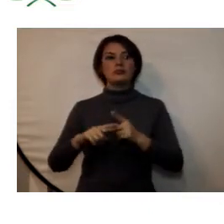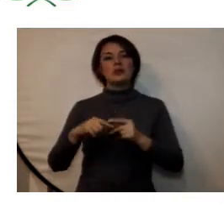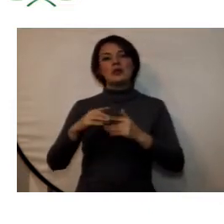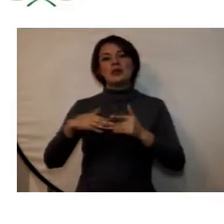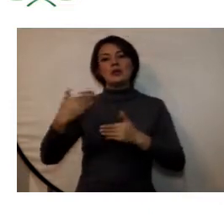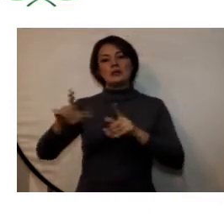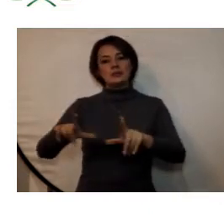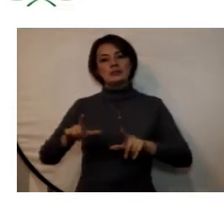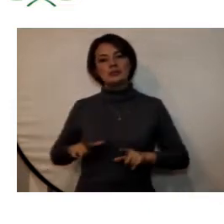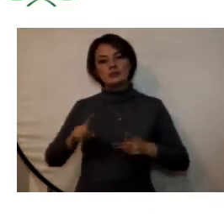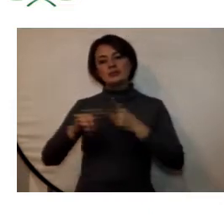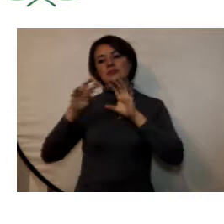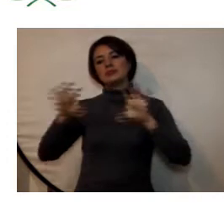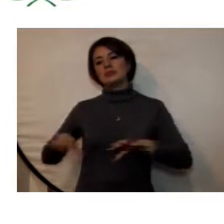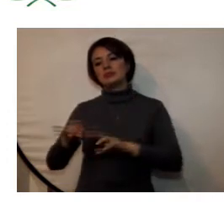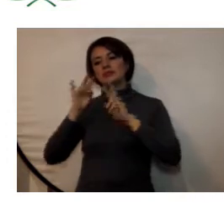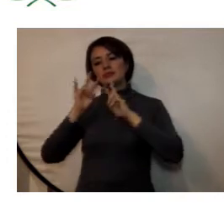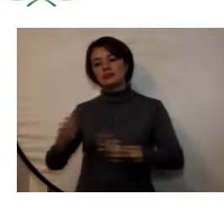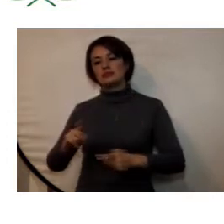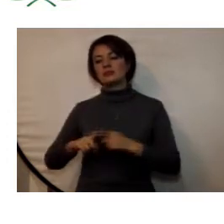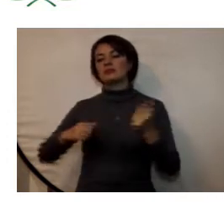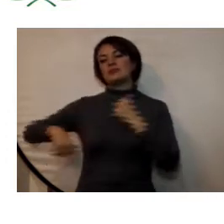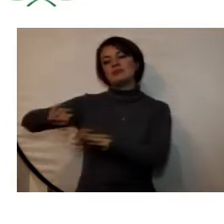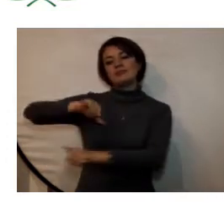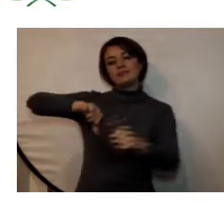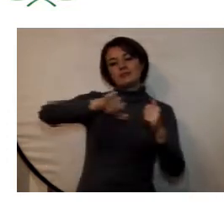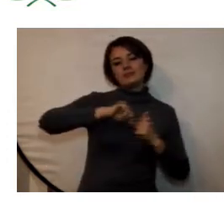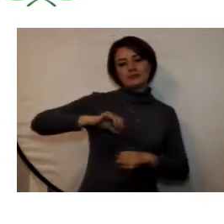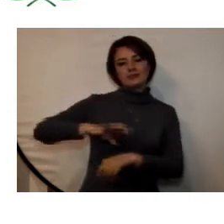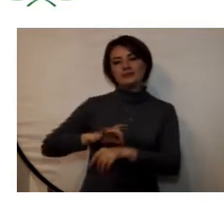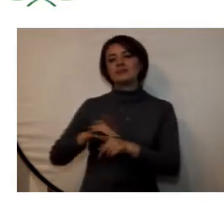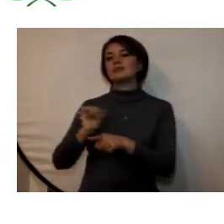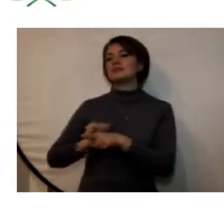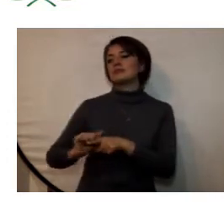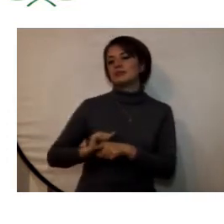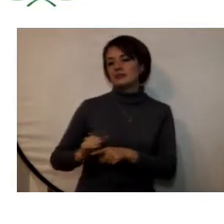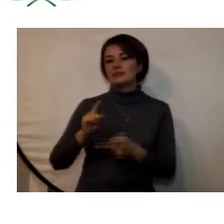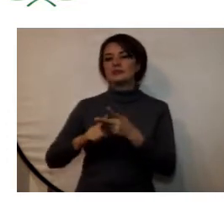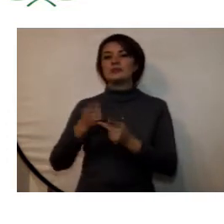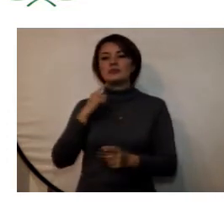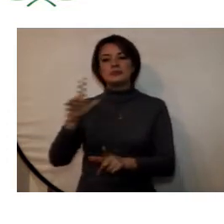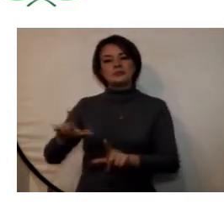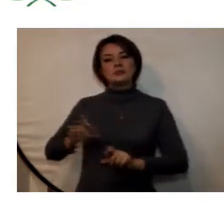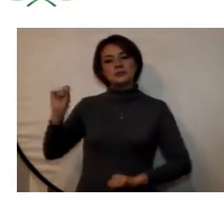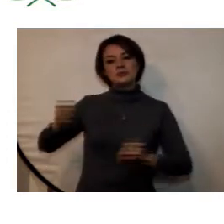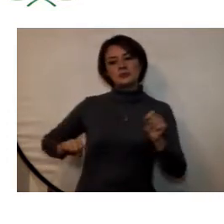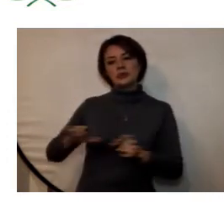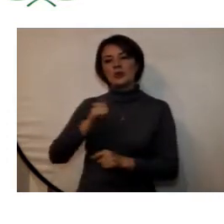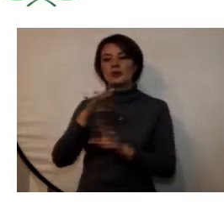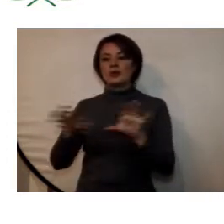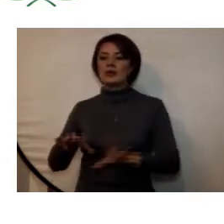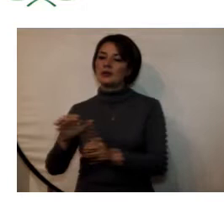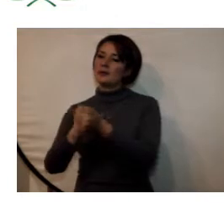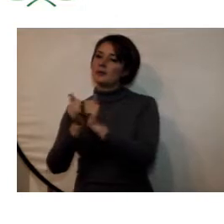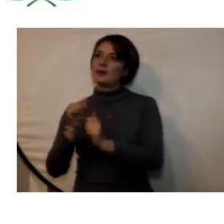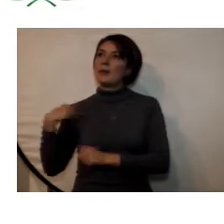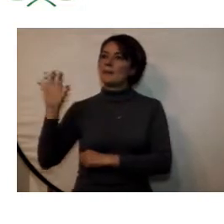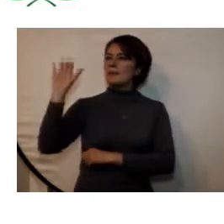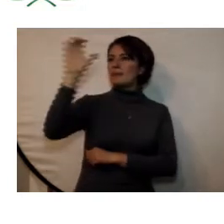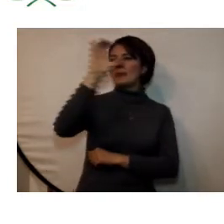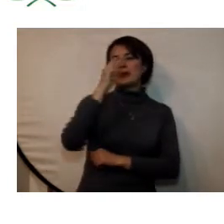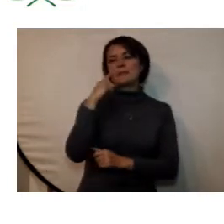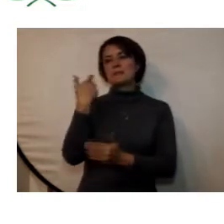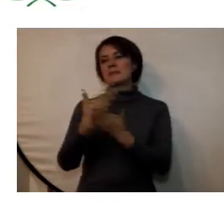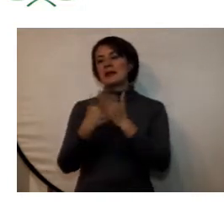posgrado actividades de investigación rotaciones médicas pasantías opciones de grado y eventos deportivos los países con los que se